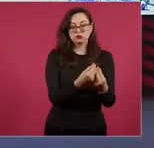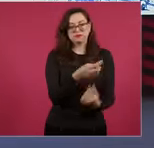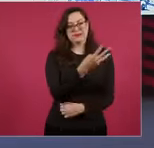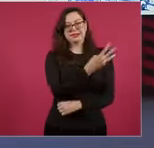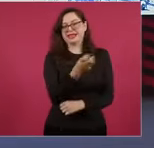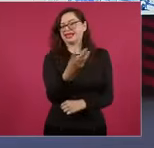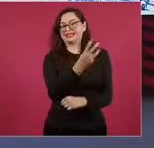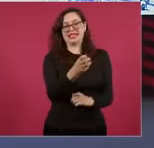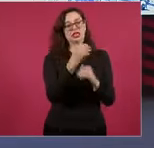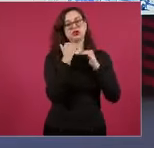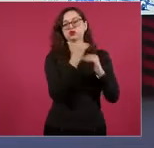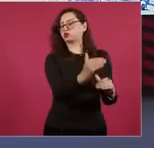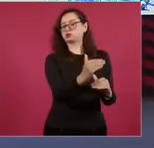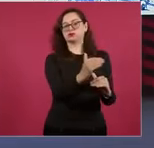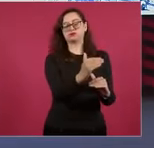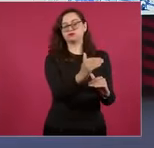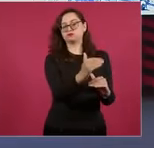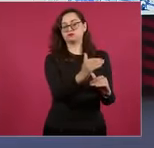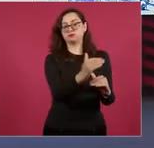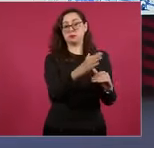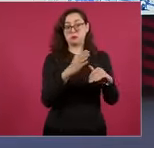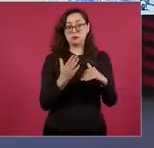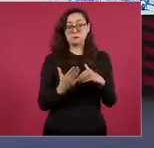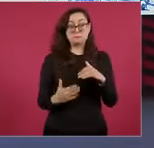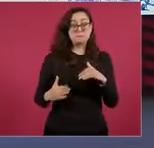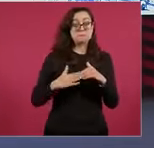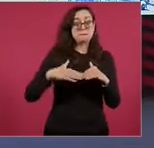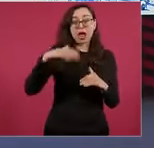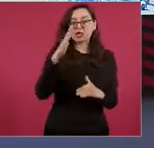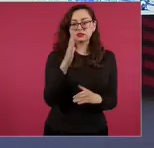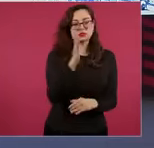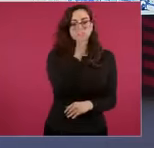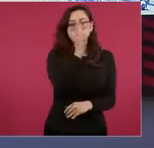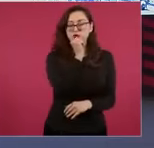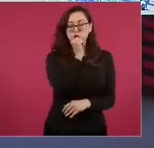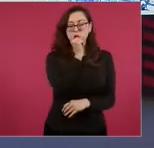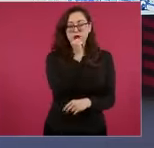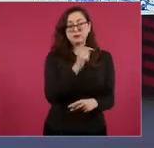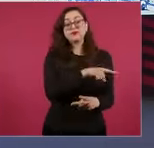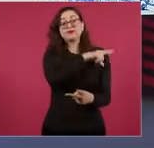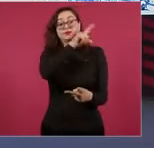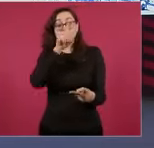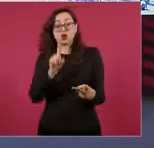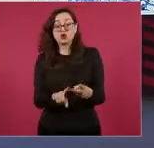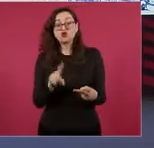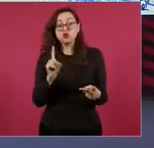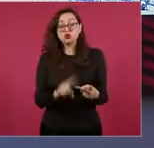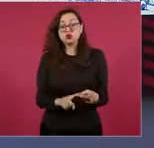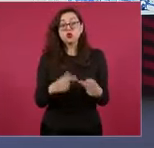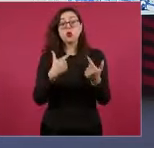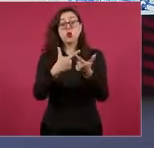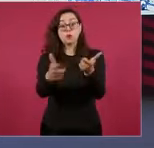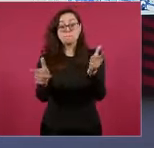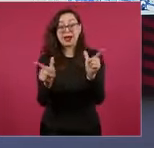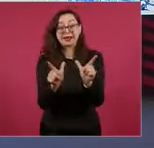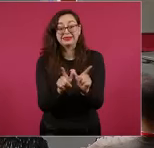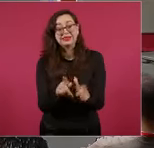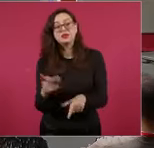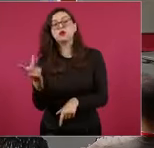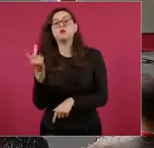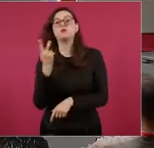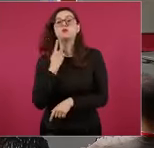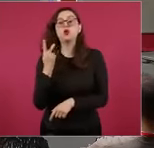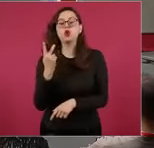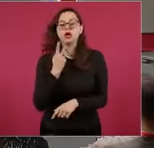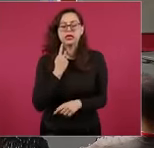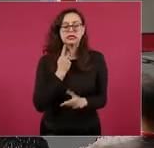segunda regla es que en ningún caso un partido político podrá contar con un número de diputados por ambos principios